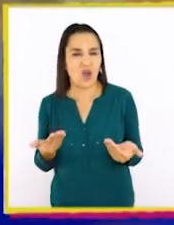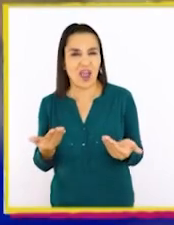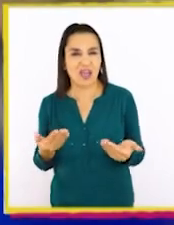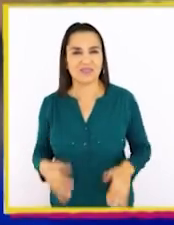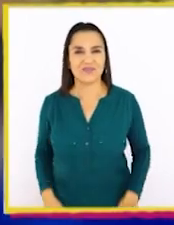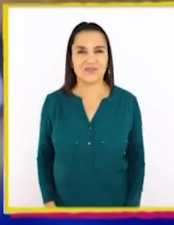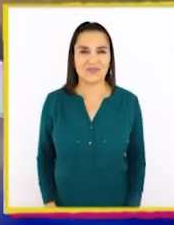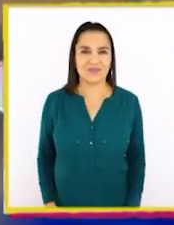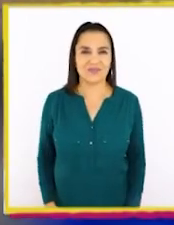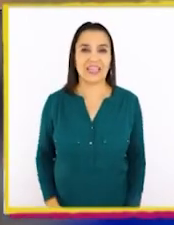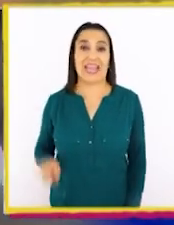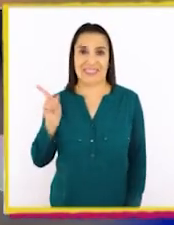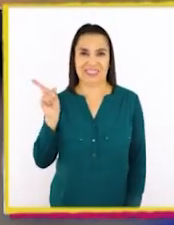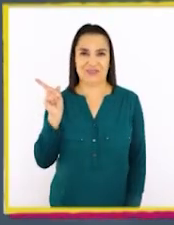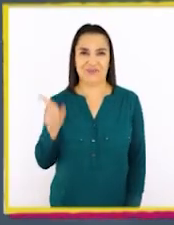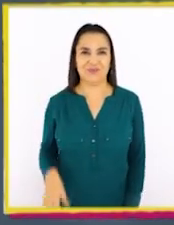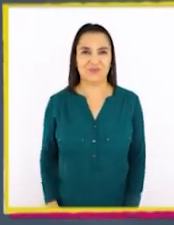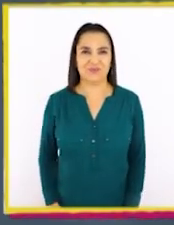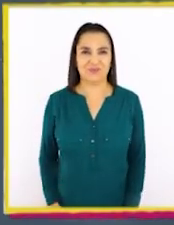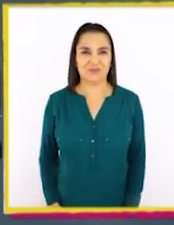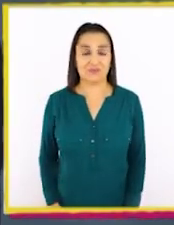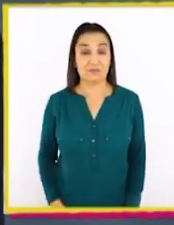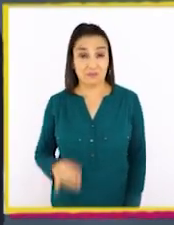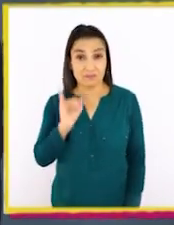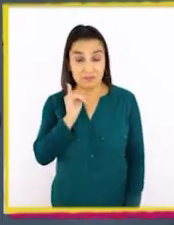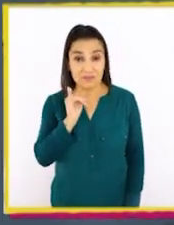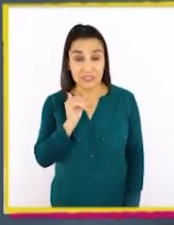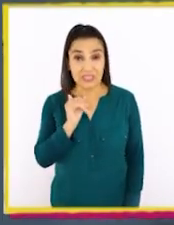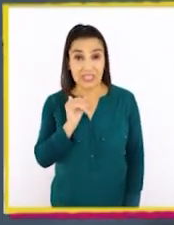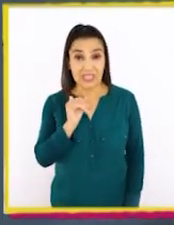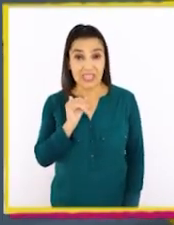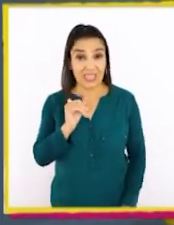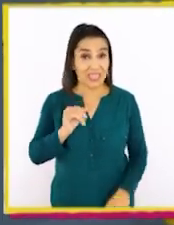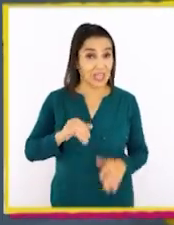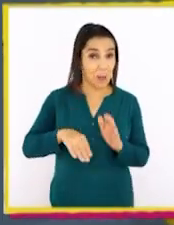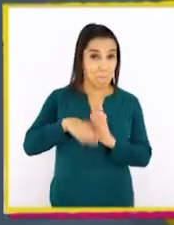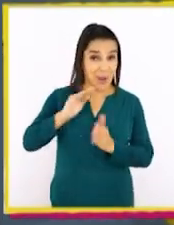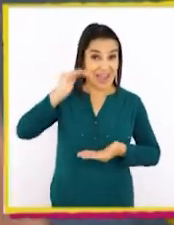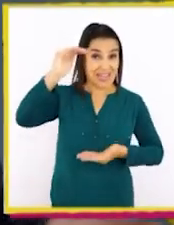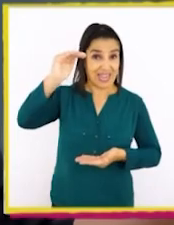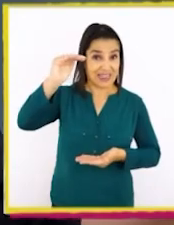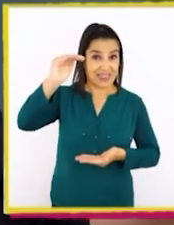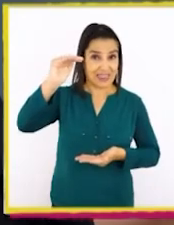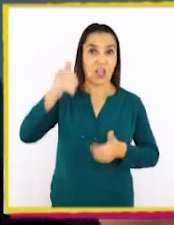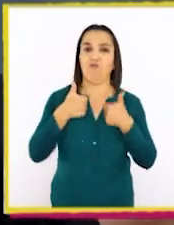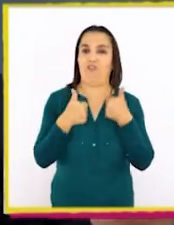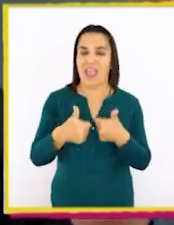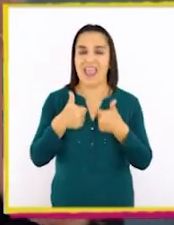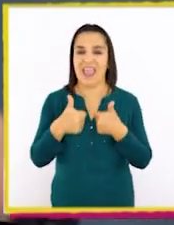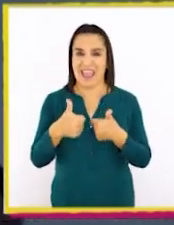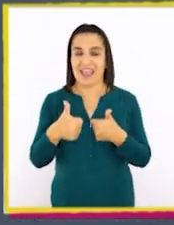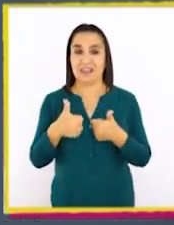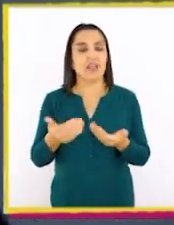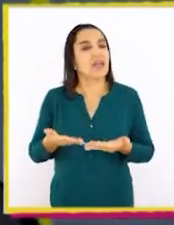Ahora, este. ¿Sí? ¿Es más grande? ¡Súper bien! Entonces